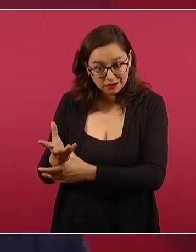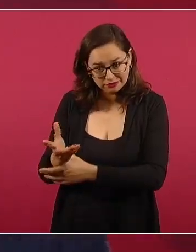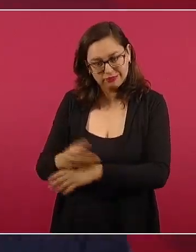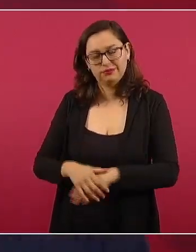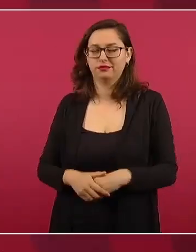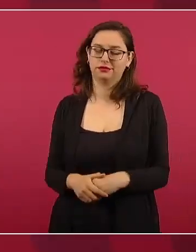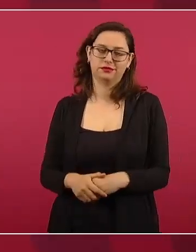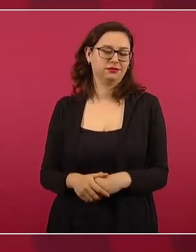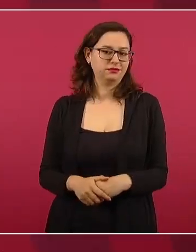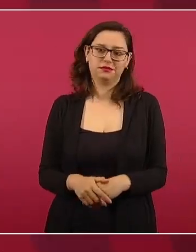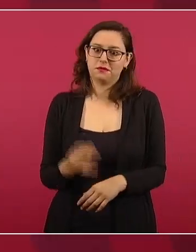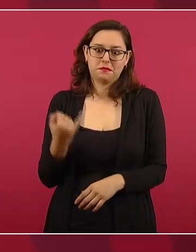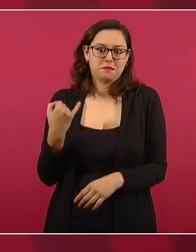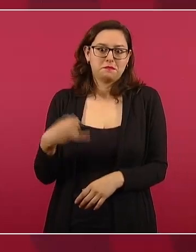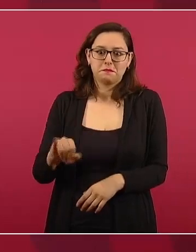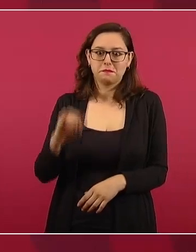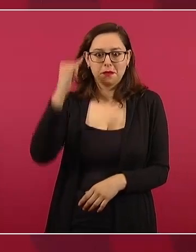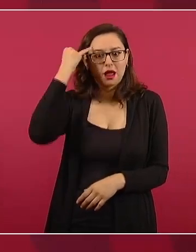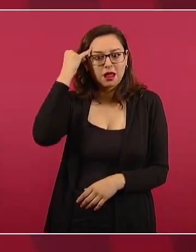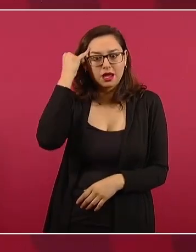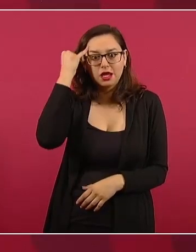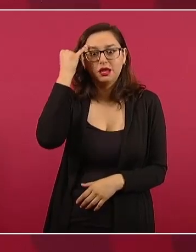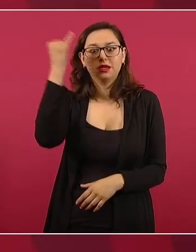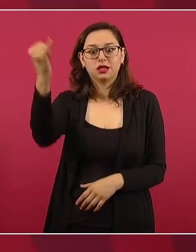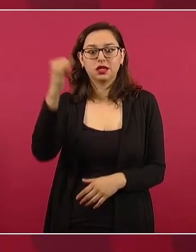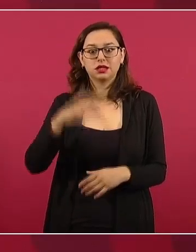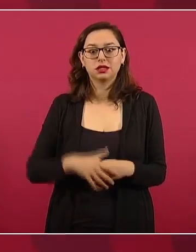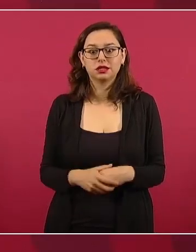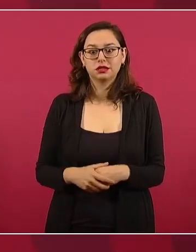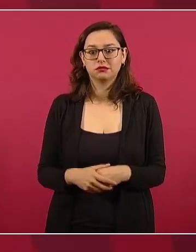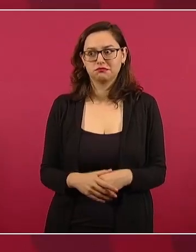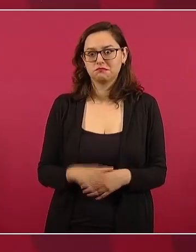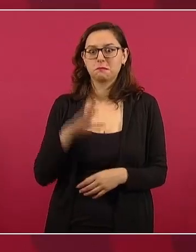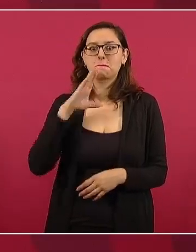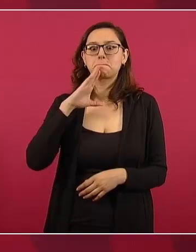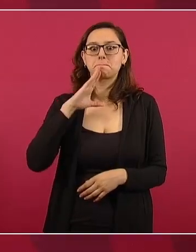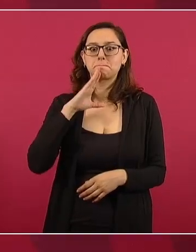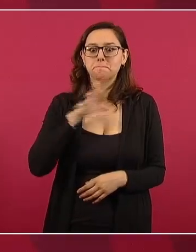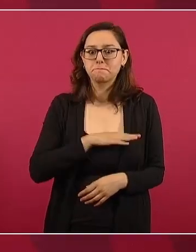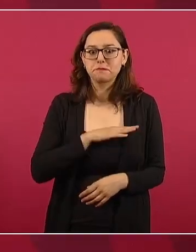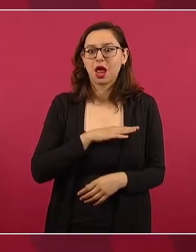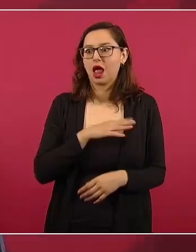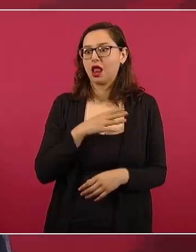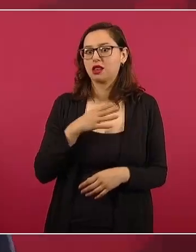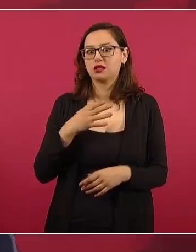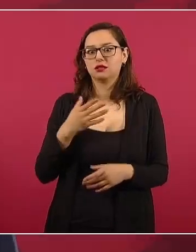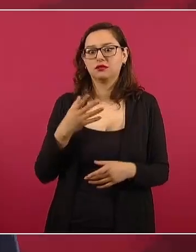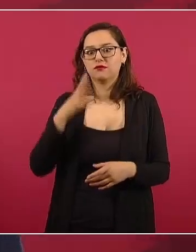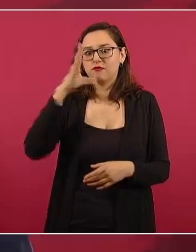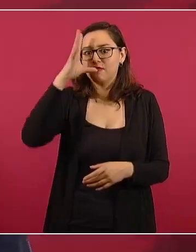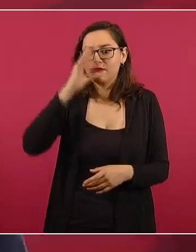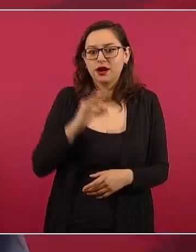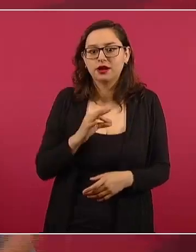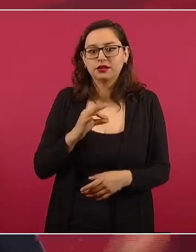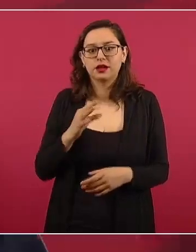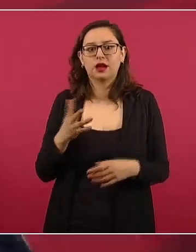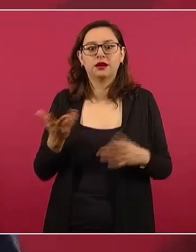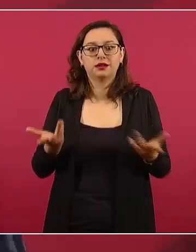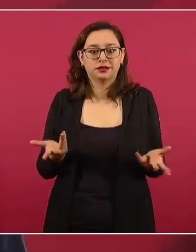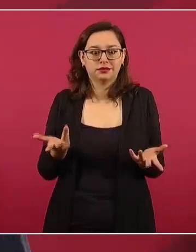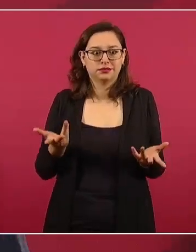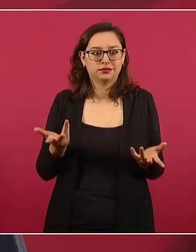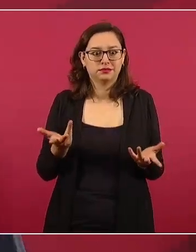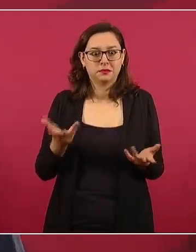una irregularidad, por decirlo menos, pues íbamos a quedar nosotros